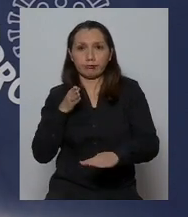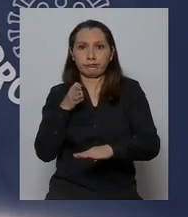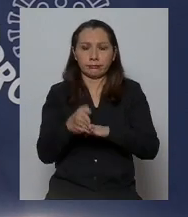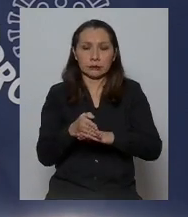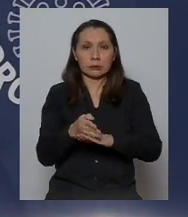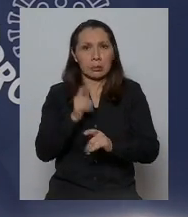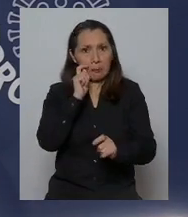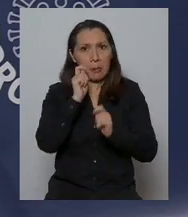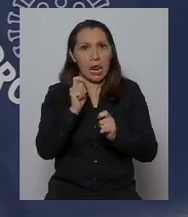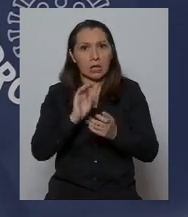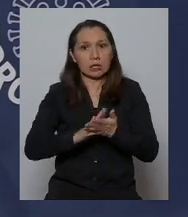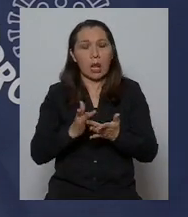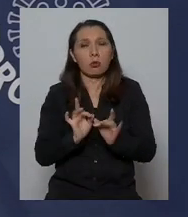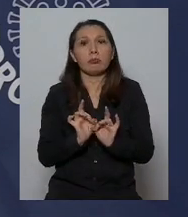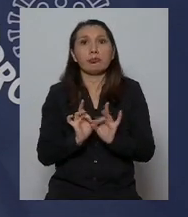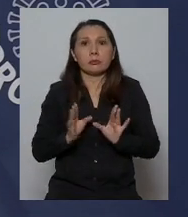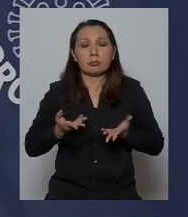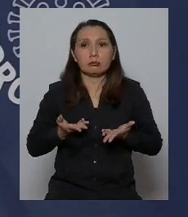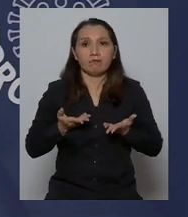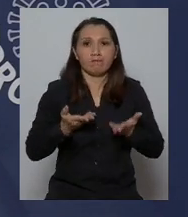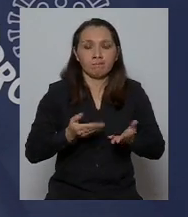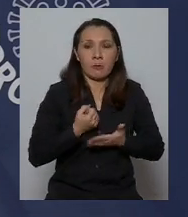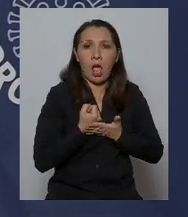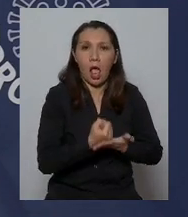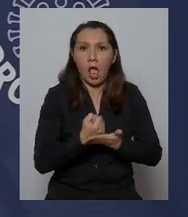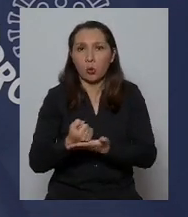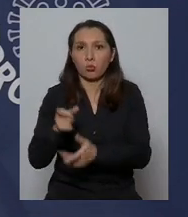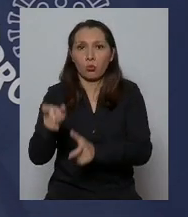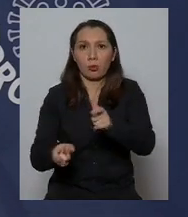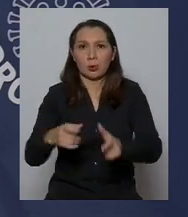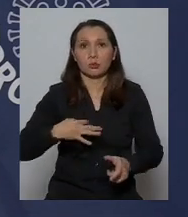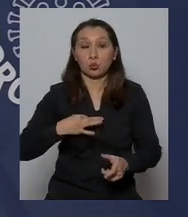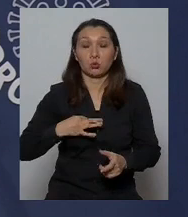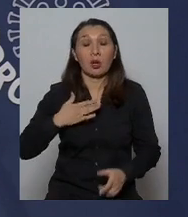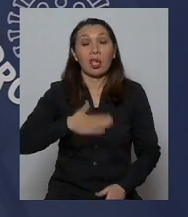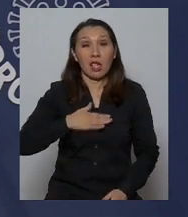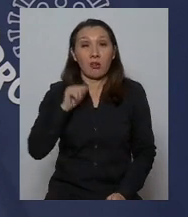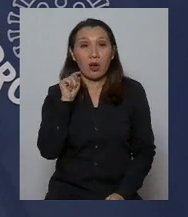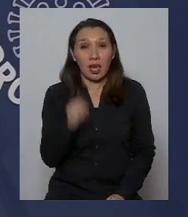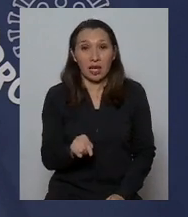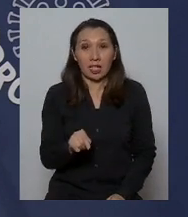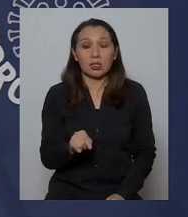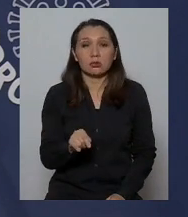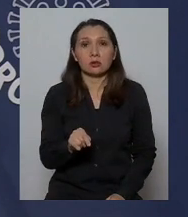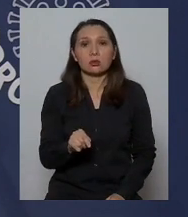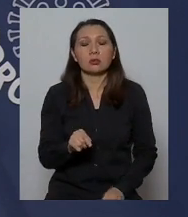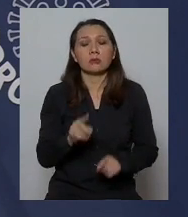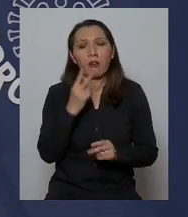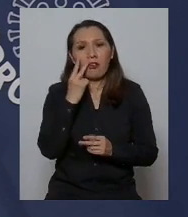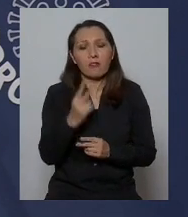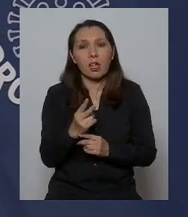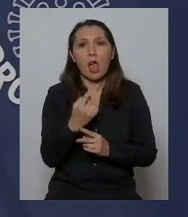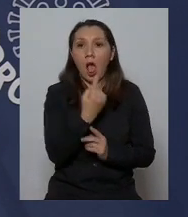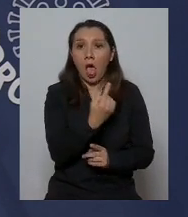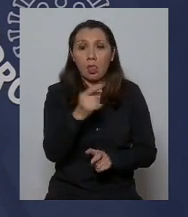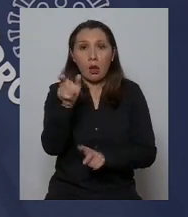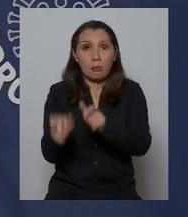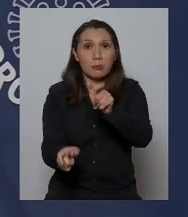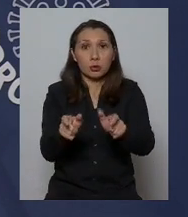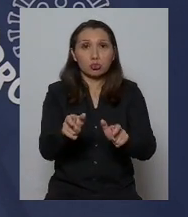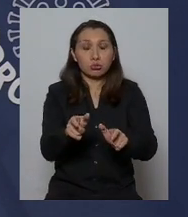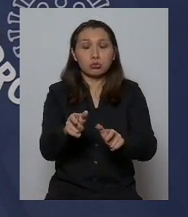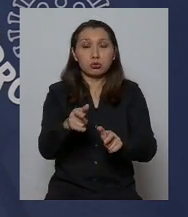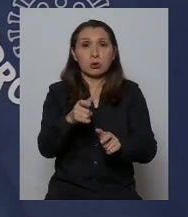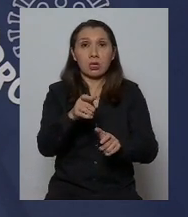arriesgando su salud en beneficio de la ciudadanía y quiero que esto sea considerado por cada uno de los